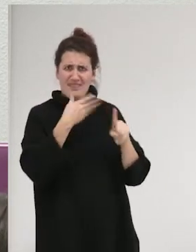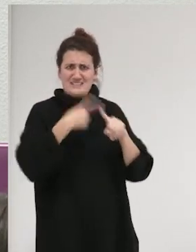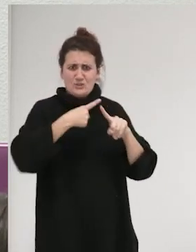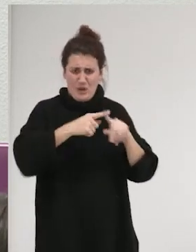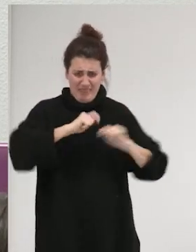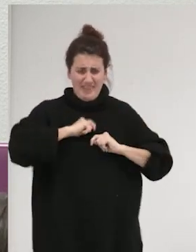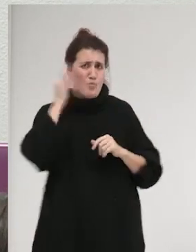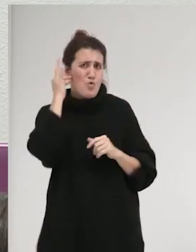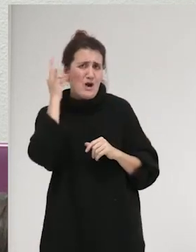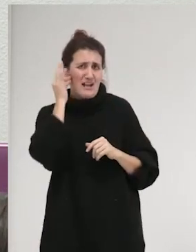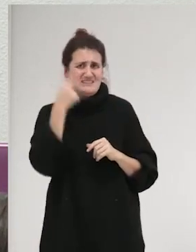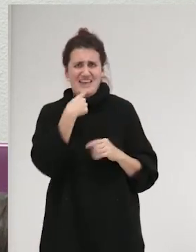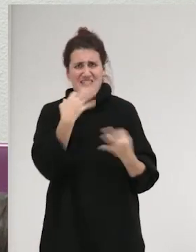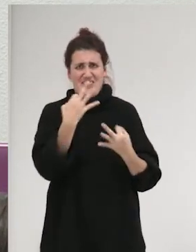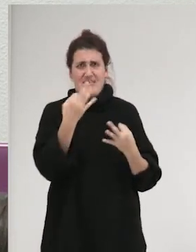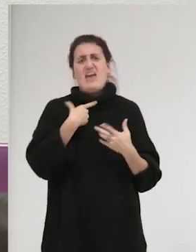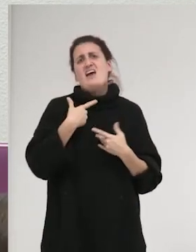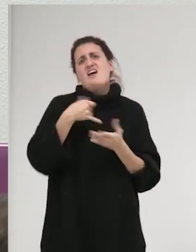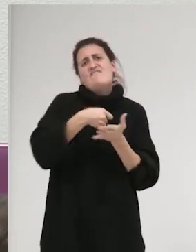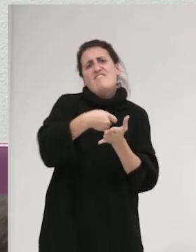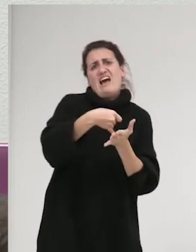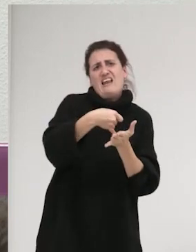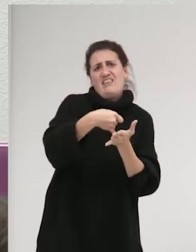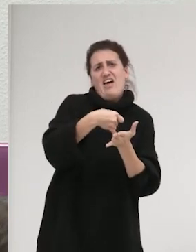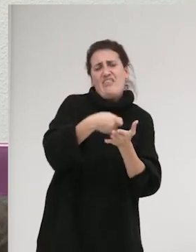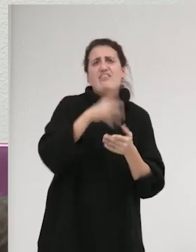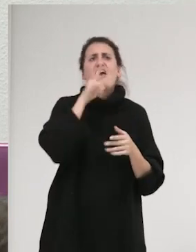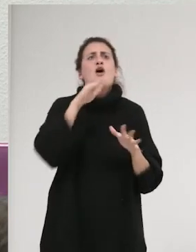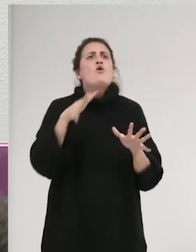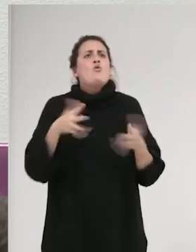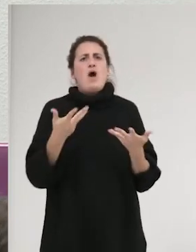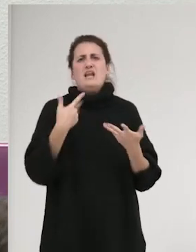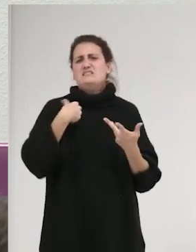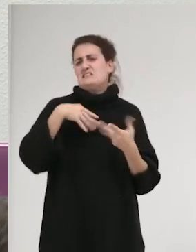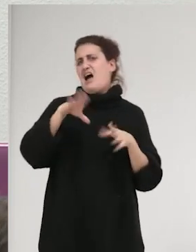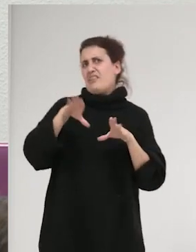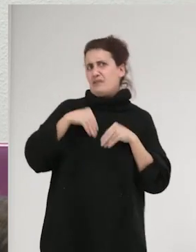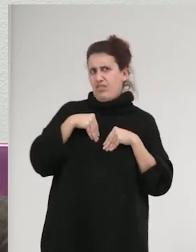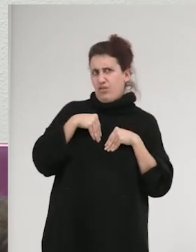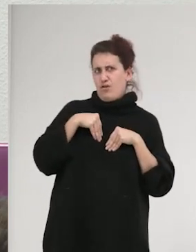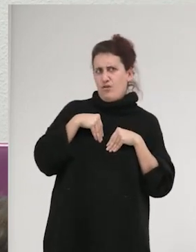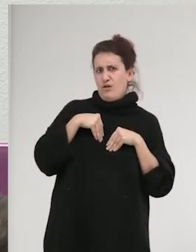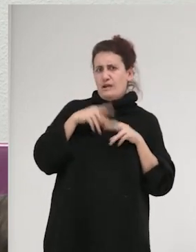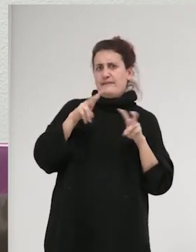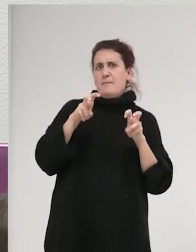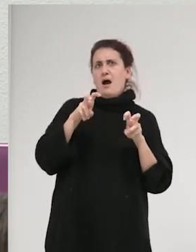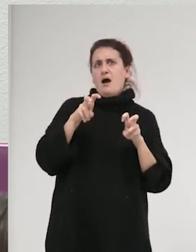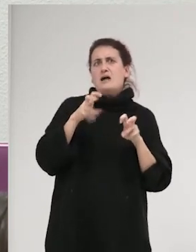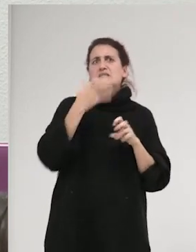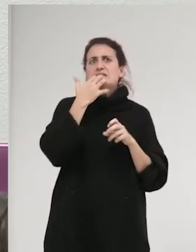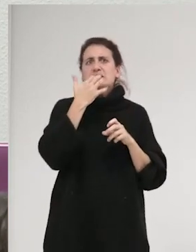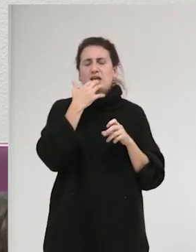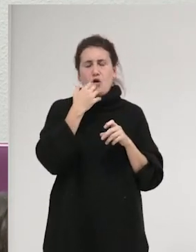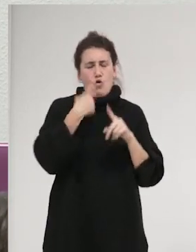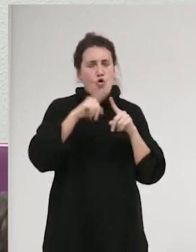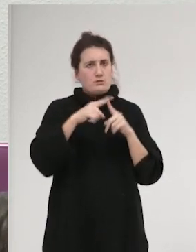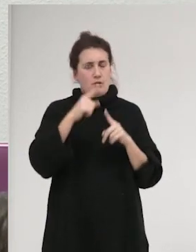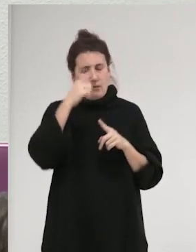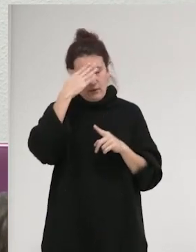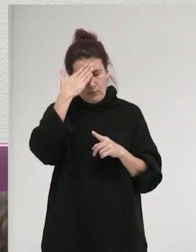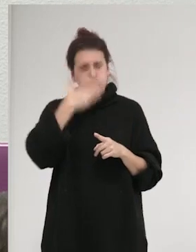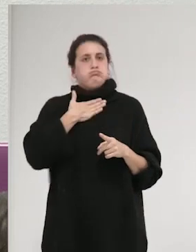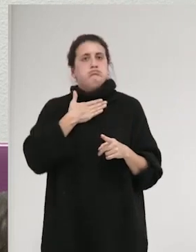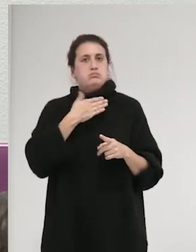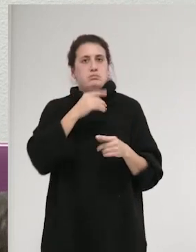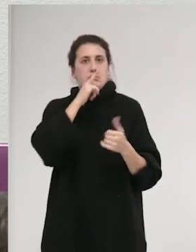mujeres? También de su fragilidad. De cuál es la afectación ante hechos que, de alguna forma, son de impacto muy bajo.